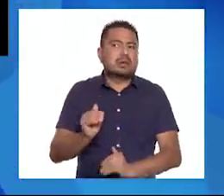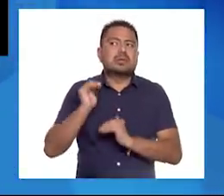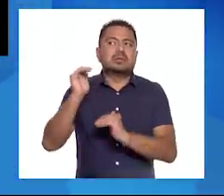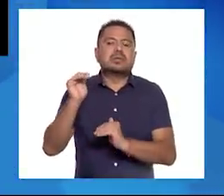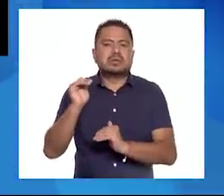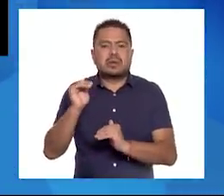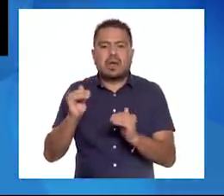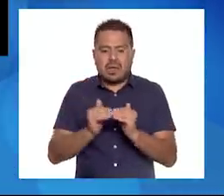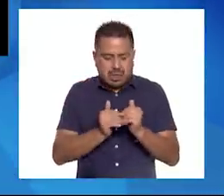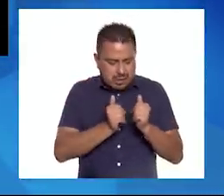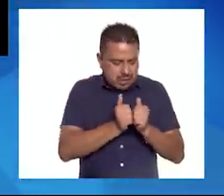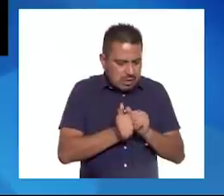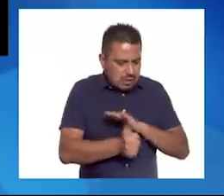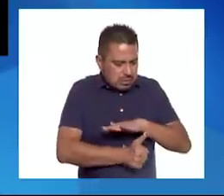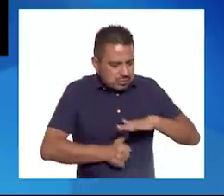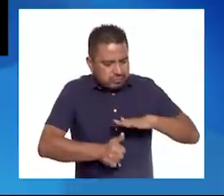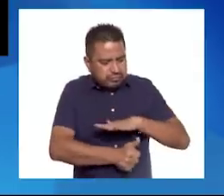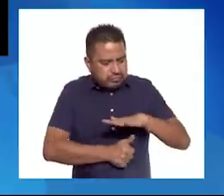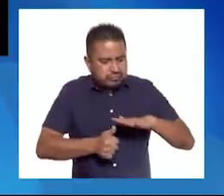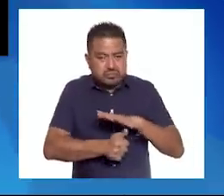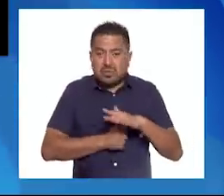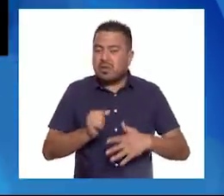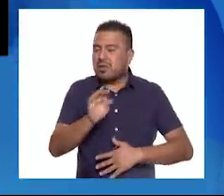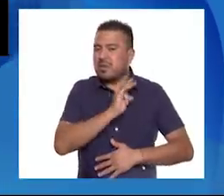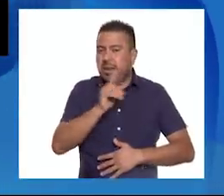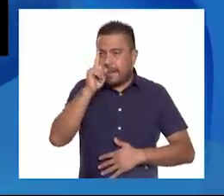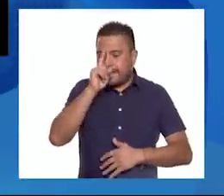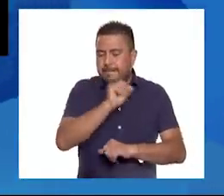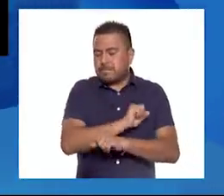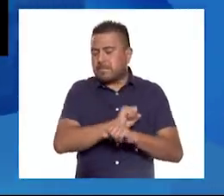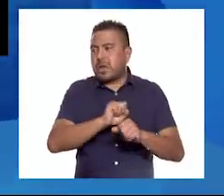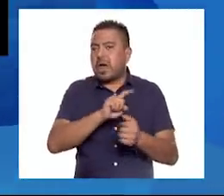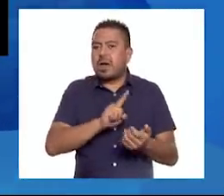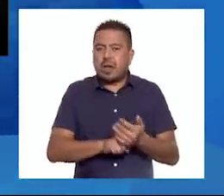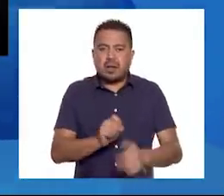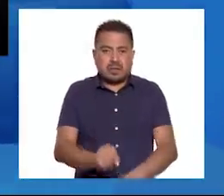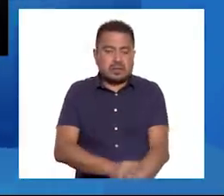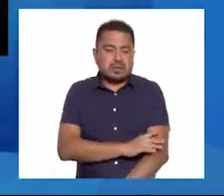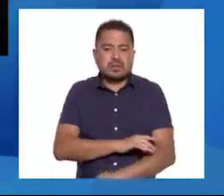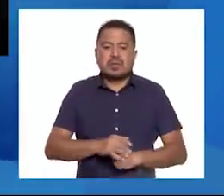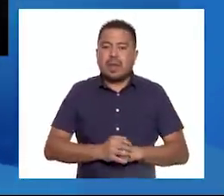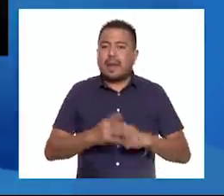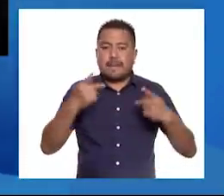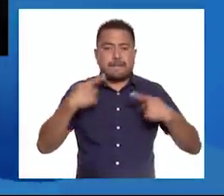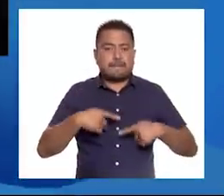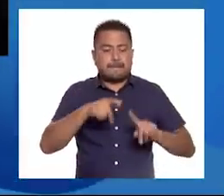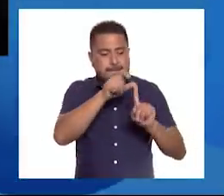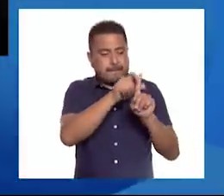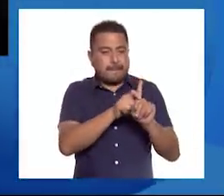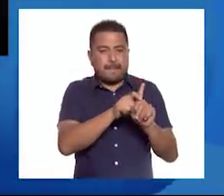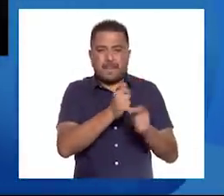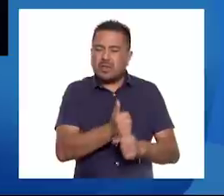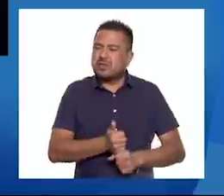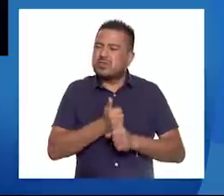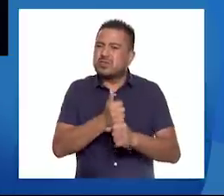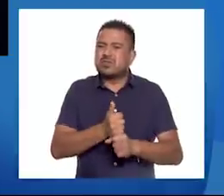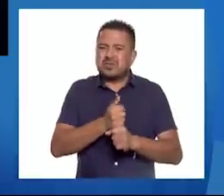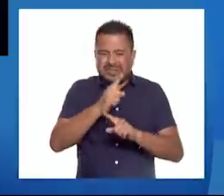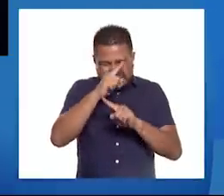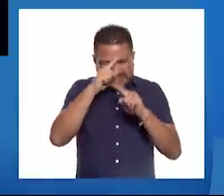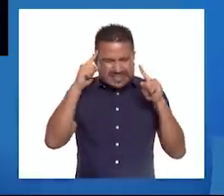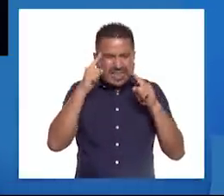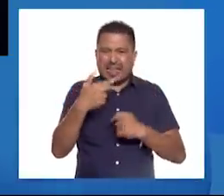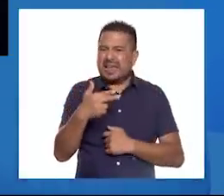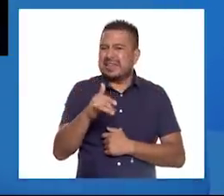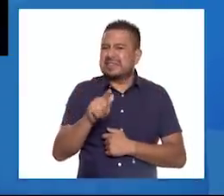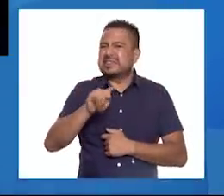de estar encerrada o encerrado puede detonar esta emoción. La persona que sufre hastío o fastidio